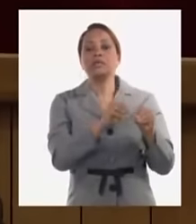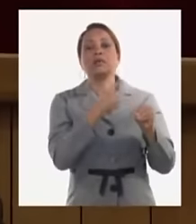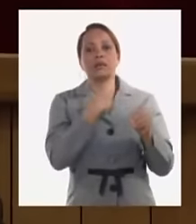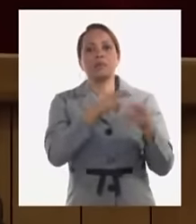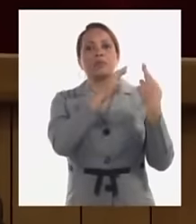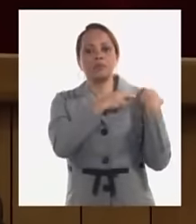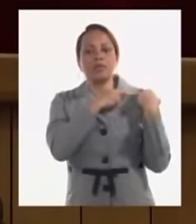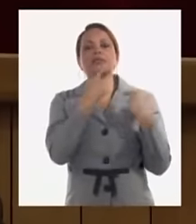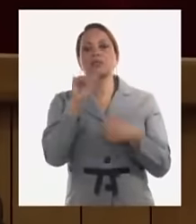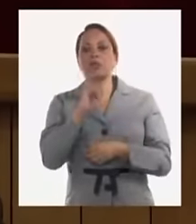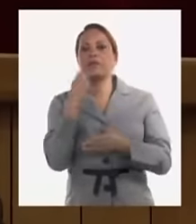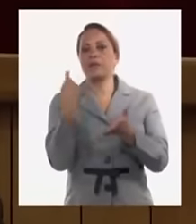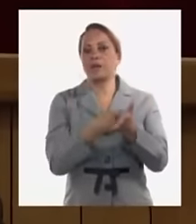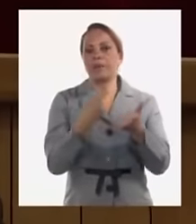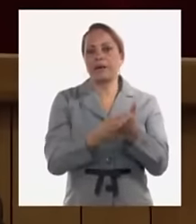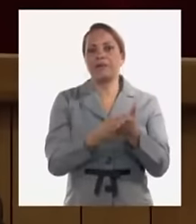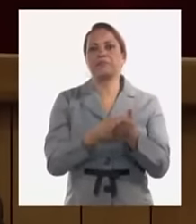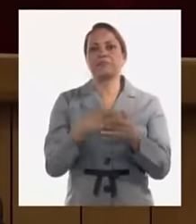y en educación